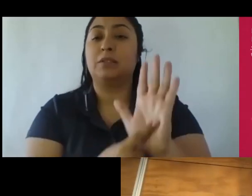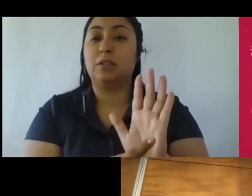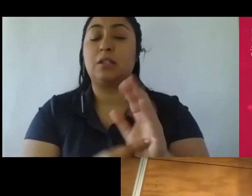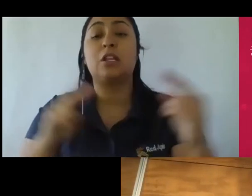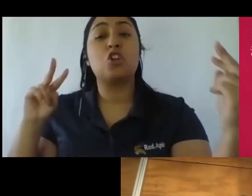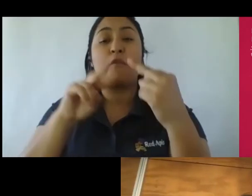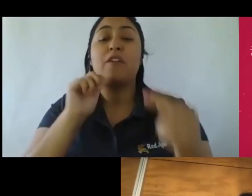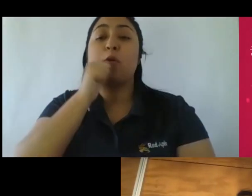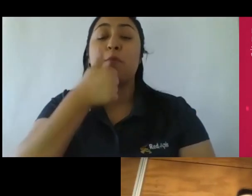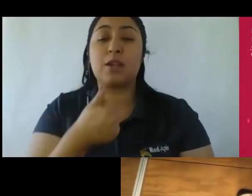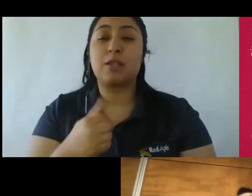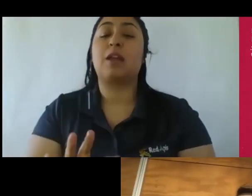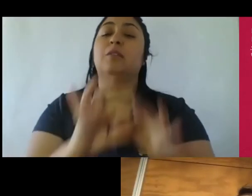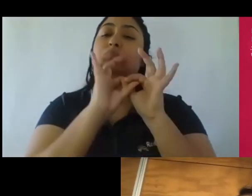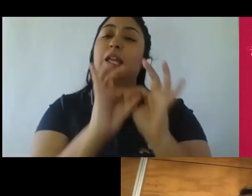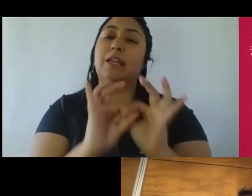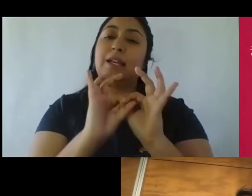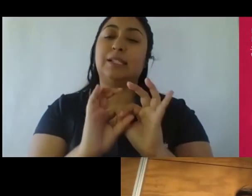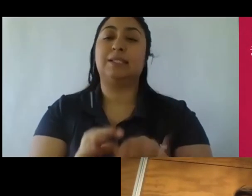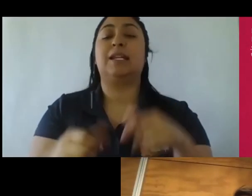muchas gracias que estén muy bien